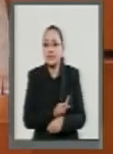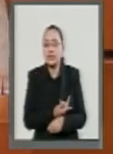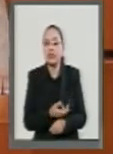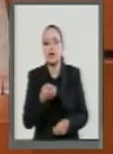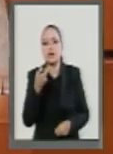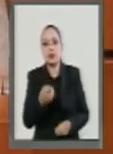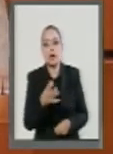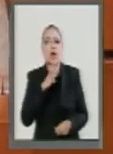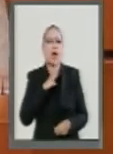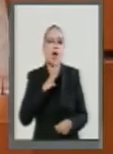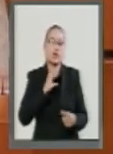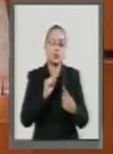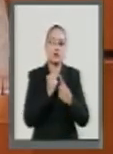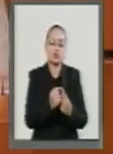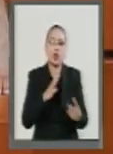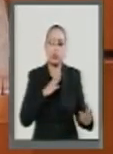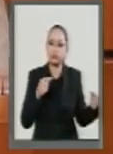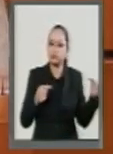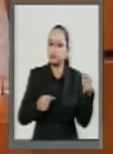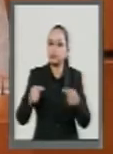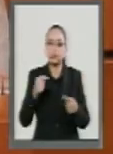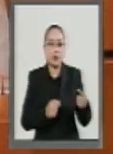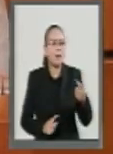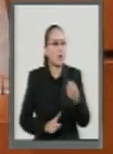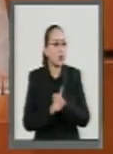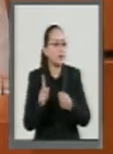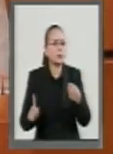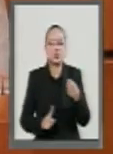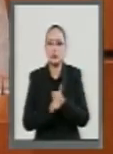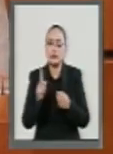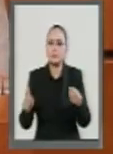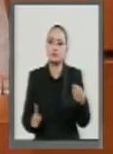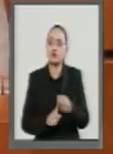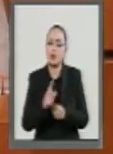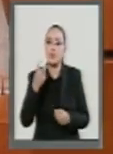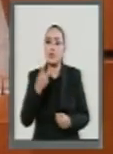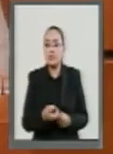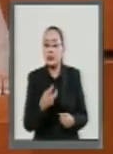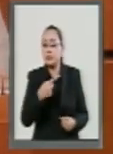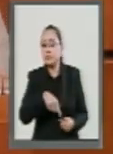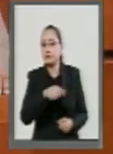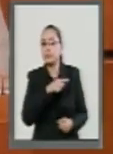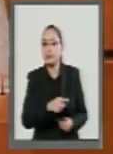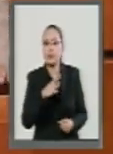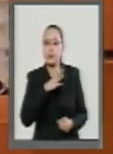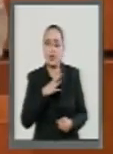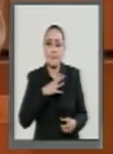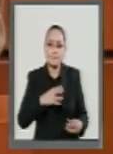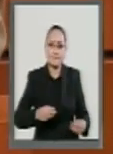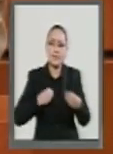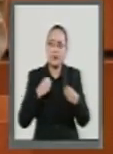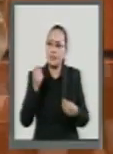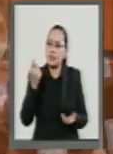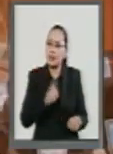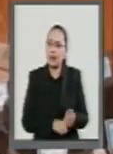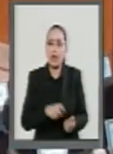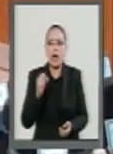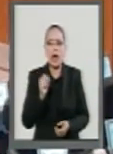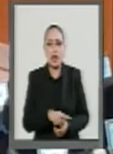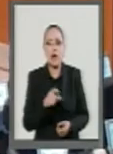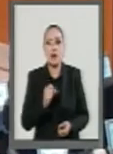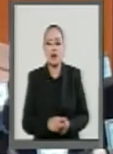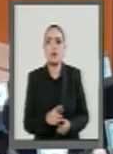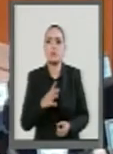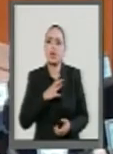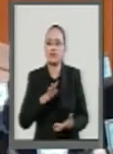de enfrentamiento, de roces permanentes, entre los que ahí viven esa condición. Hay una